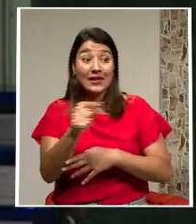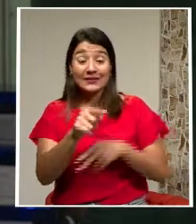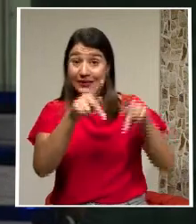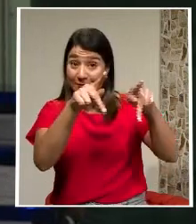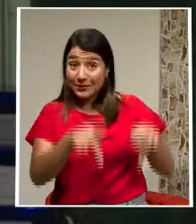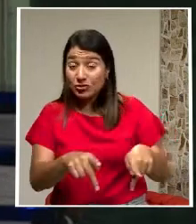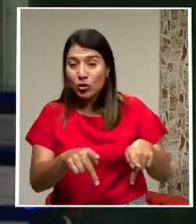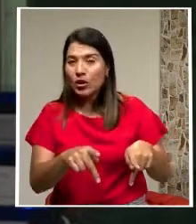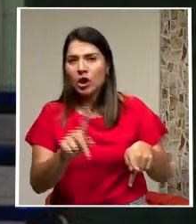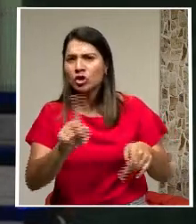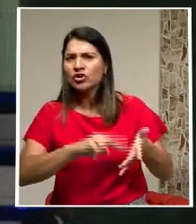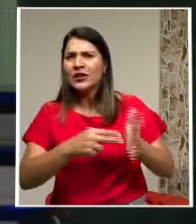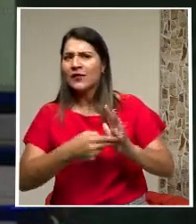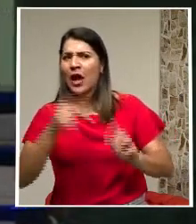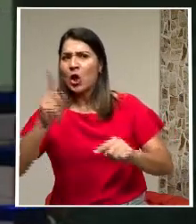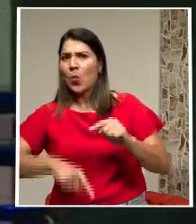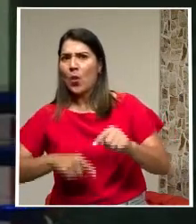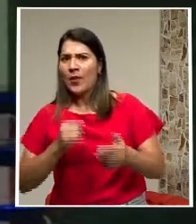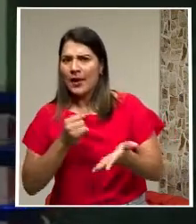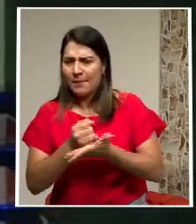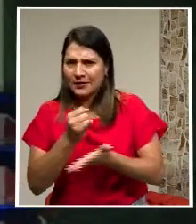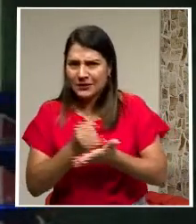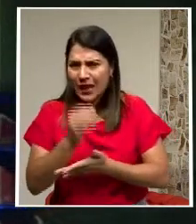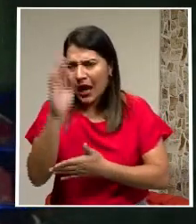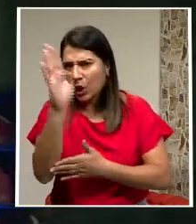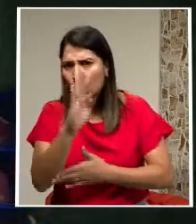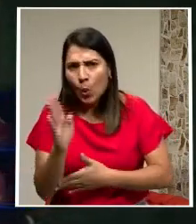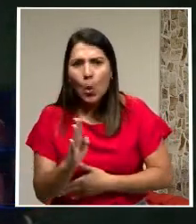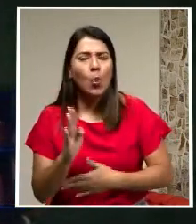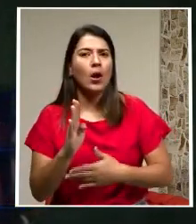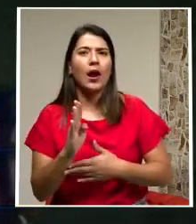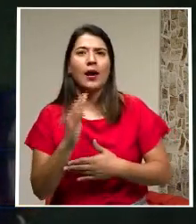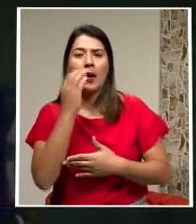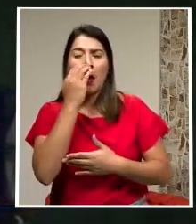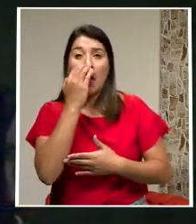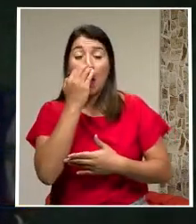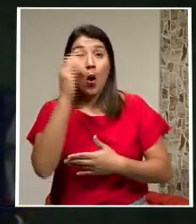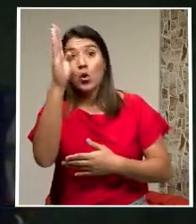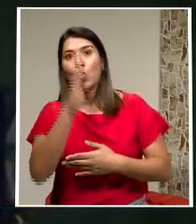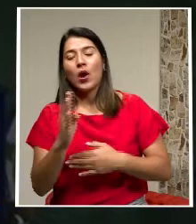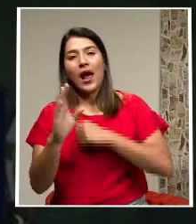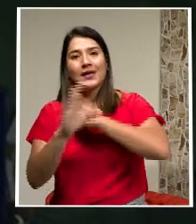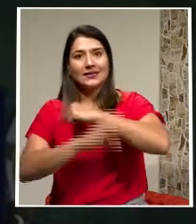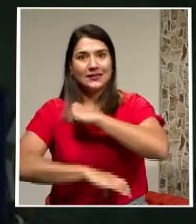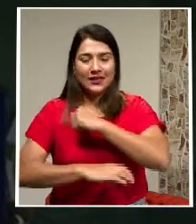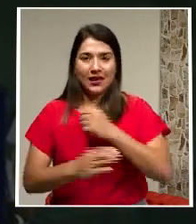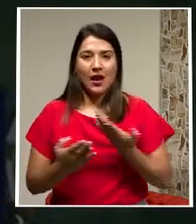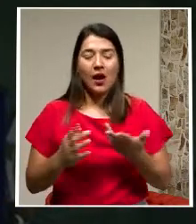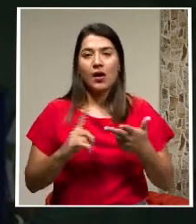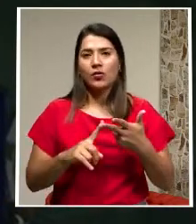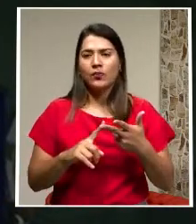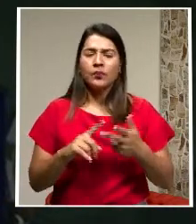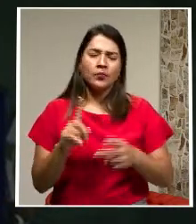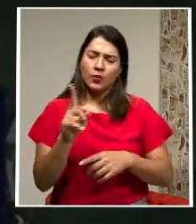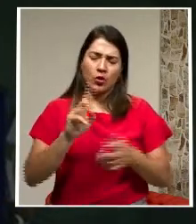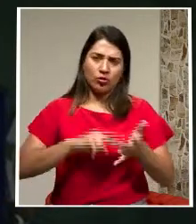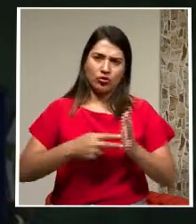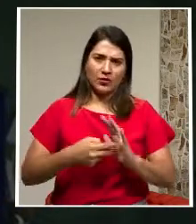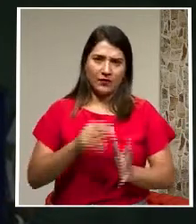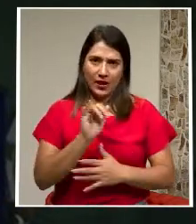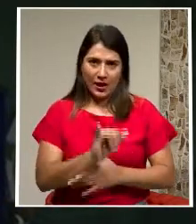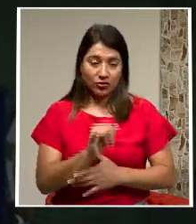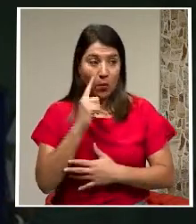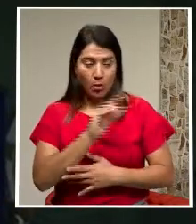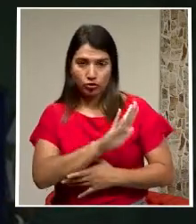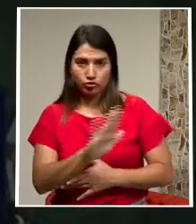que son intocables o que eventualmente no vayan a responder civilmente, penalmente o de manera sancionatoria a nivel laboral por las